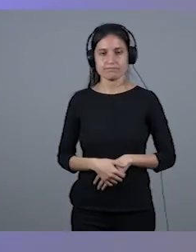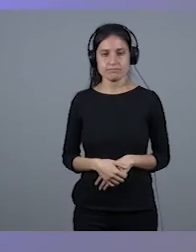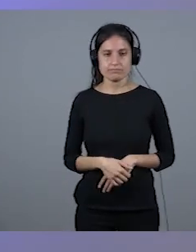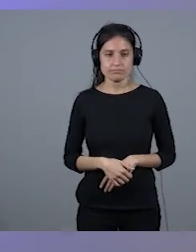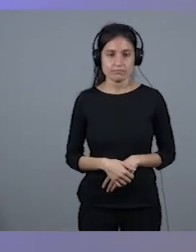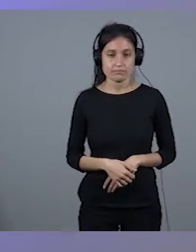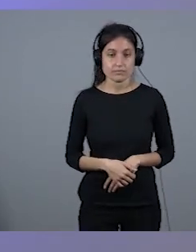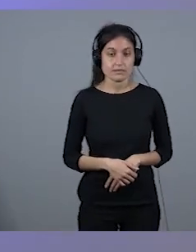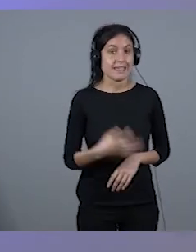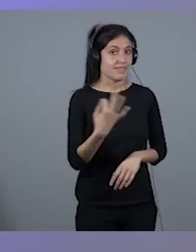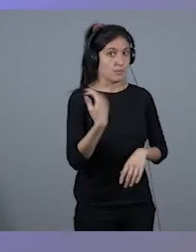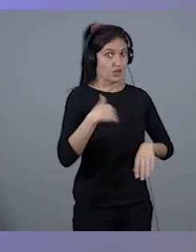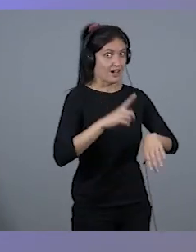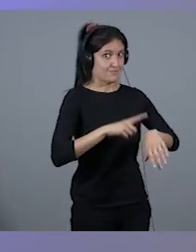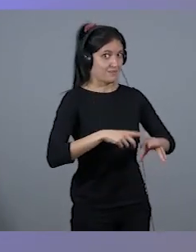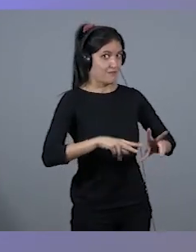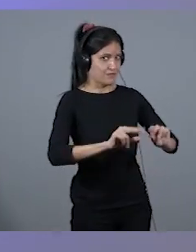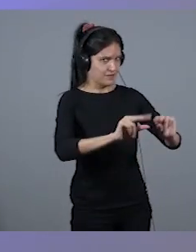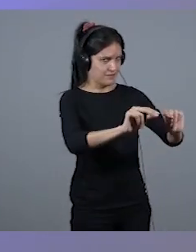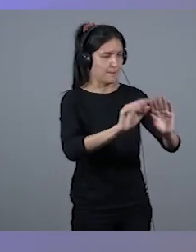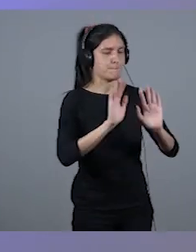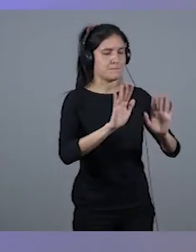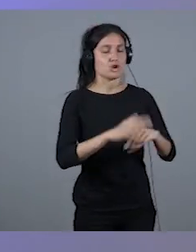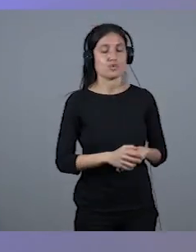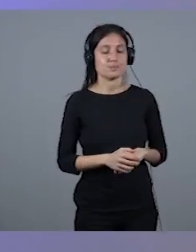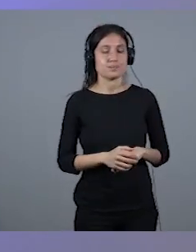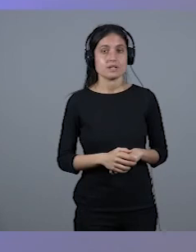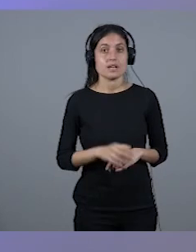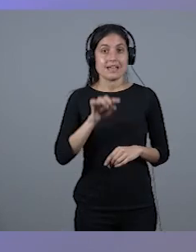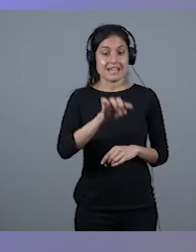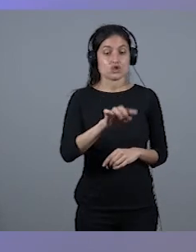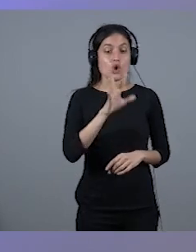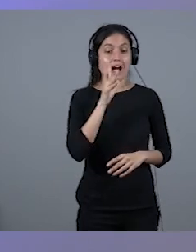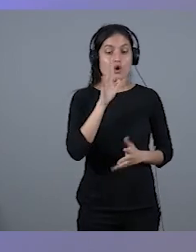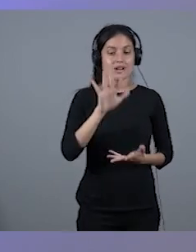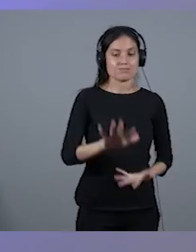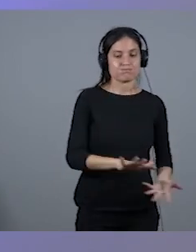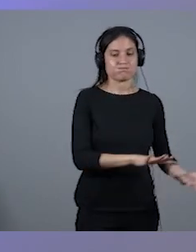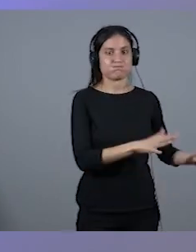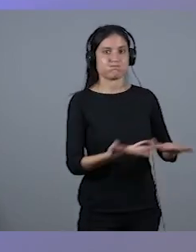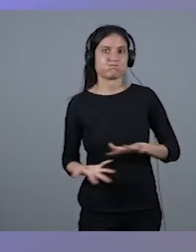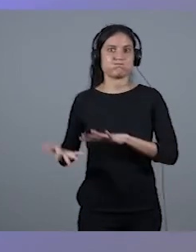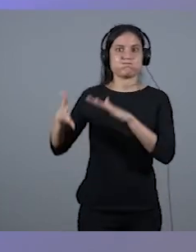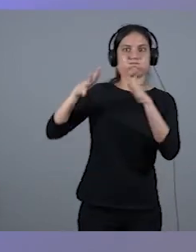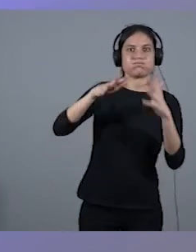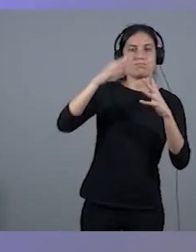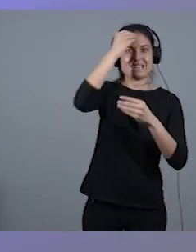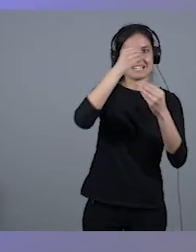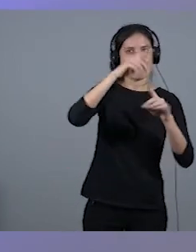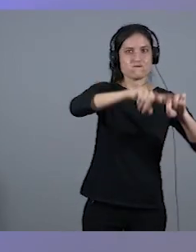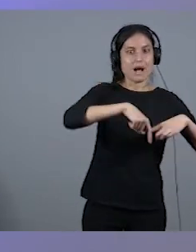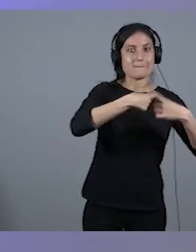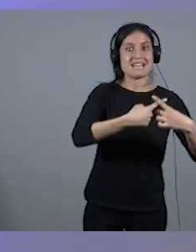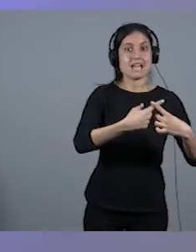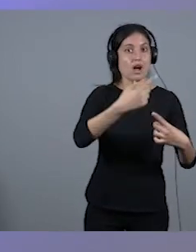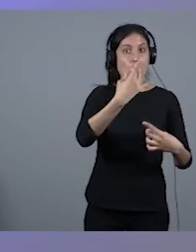vea porque sé que tenemos que ir terminando a lo que dice Raquel. Todo eso, esto apólalo a una familia monoparental en la que la mujer tiene que